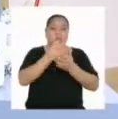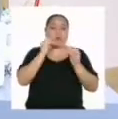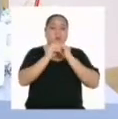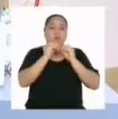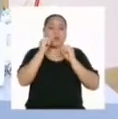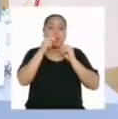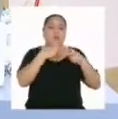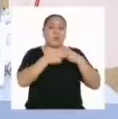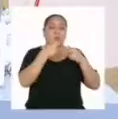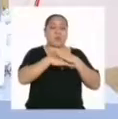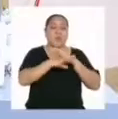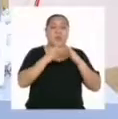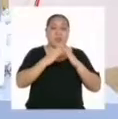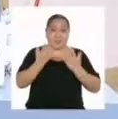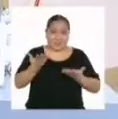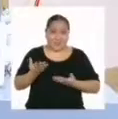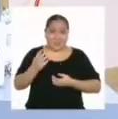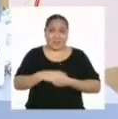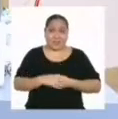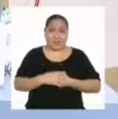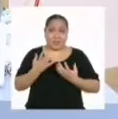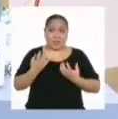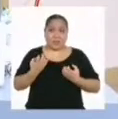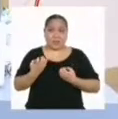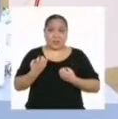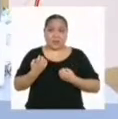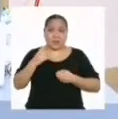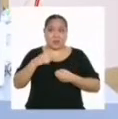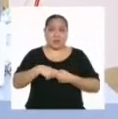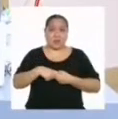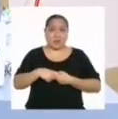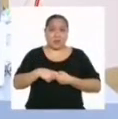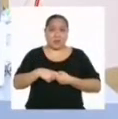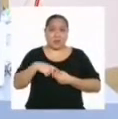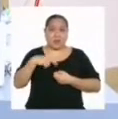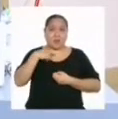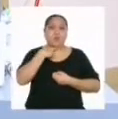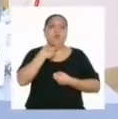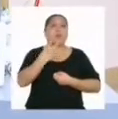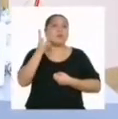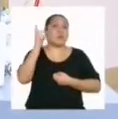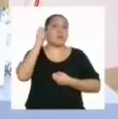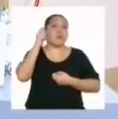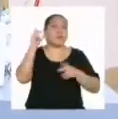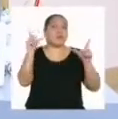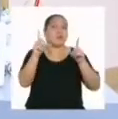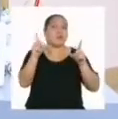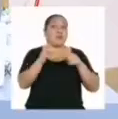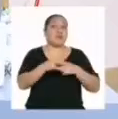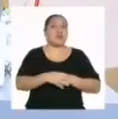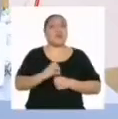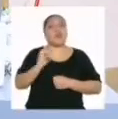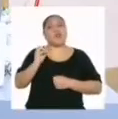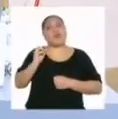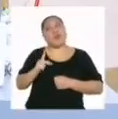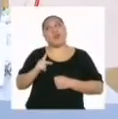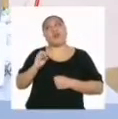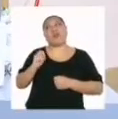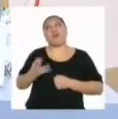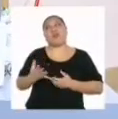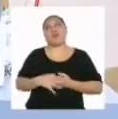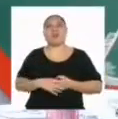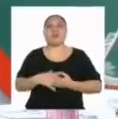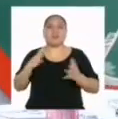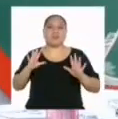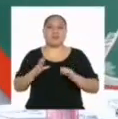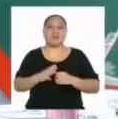casa. ¿Sí? ¿Quieres que te ponga en altavoz para que se te escuche en la tele? ¡Ay, bueno, está